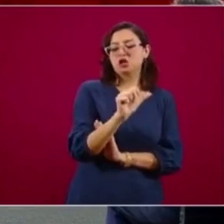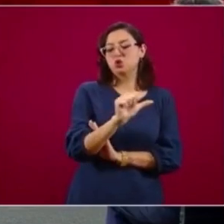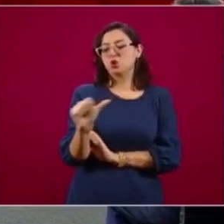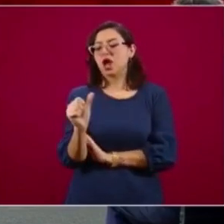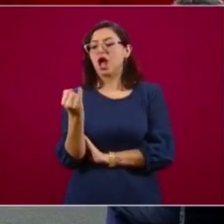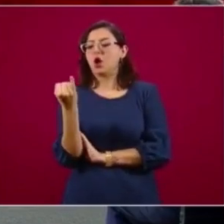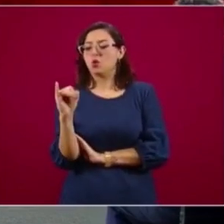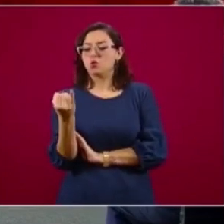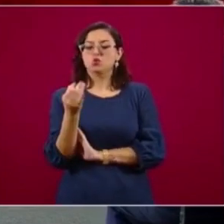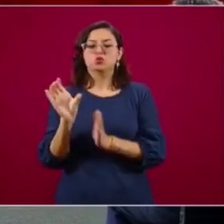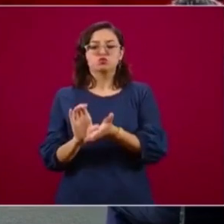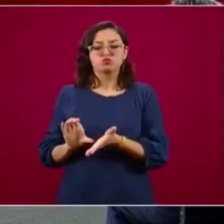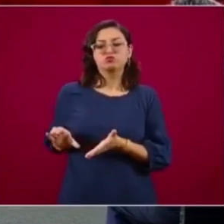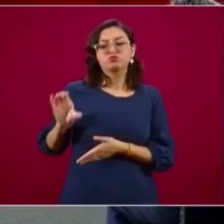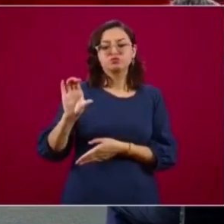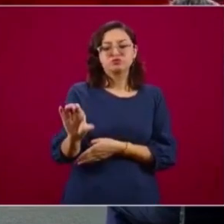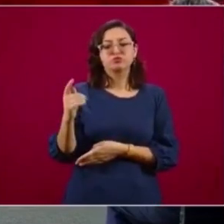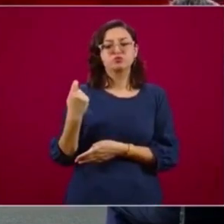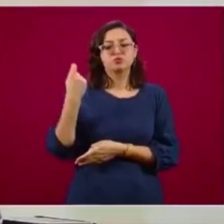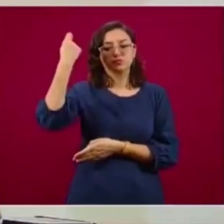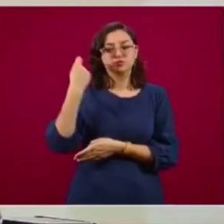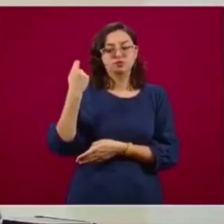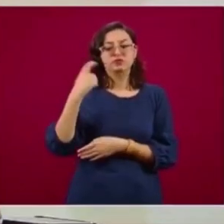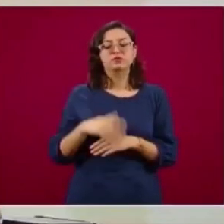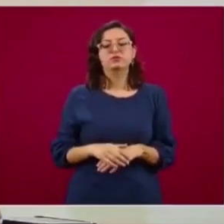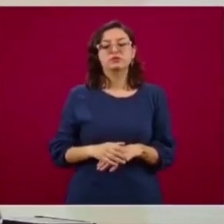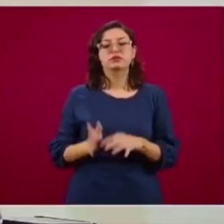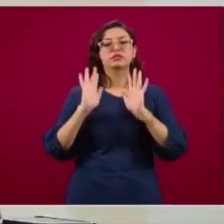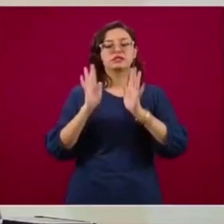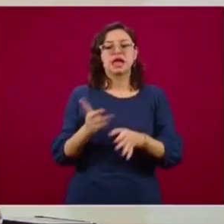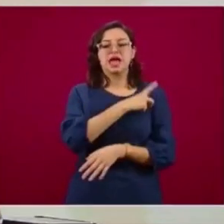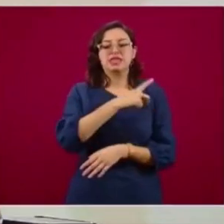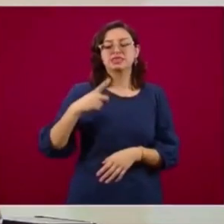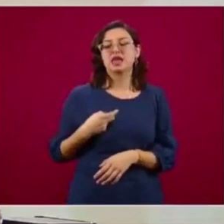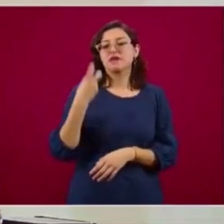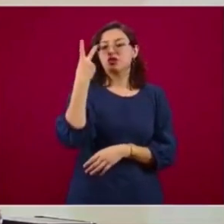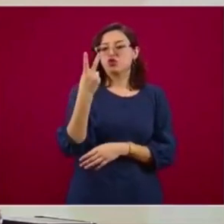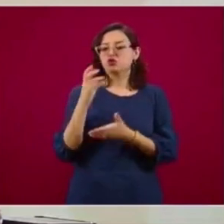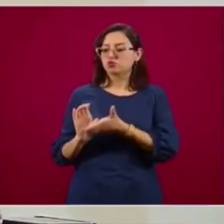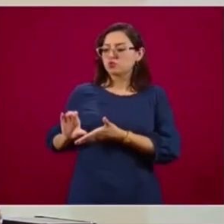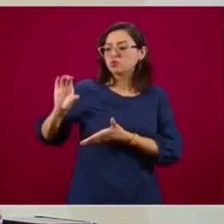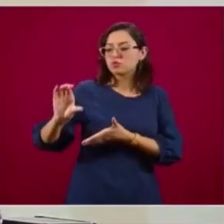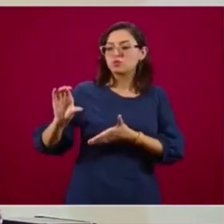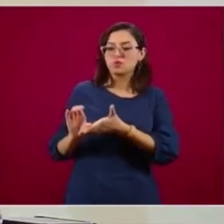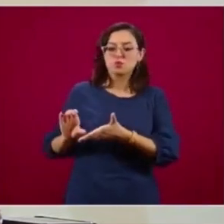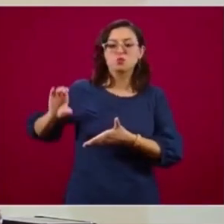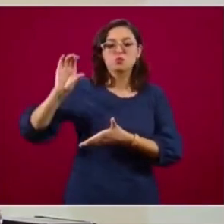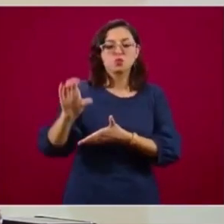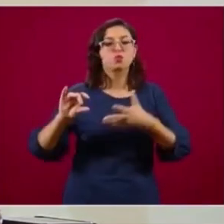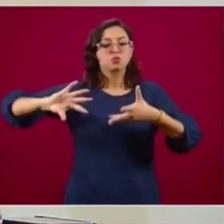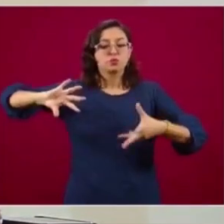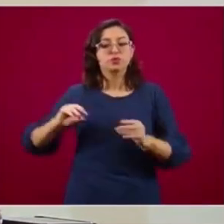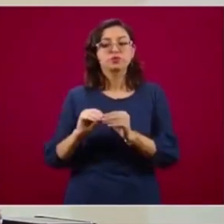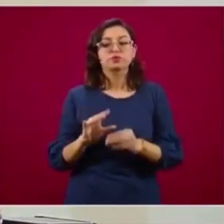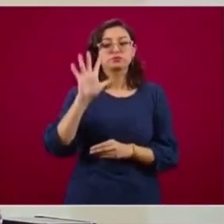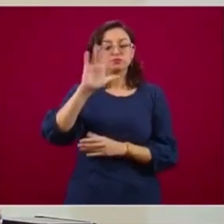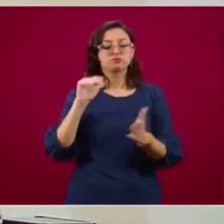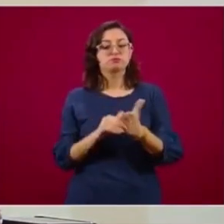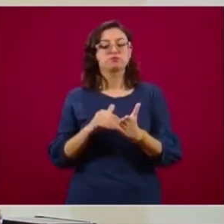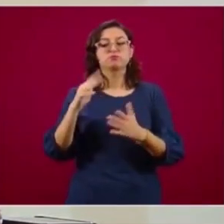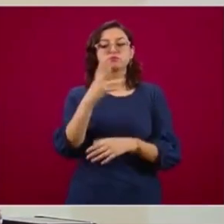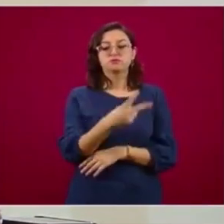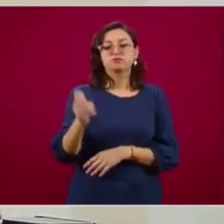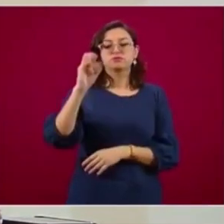ya dos pagos, cuya suma asciende a cinco mil 240 pesos.